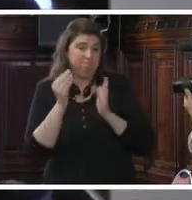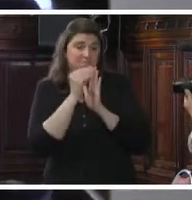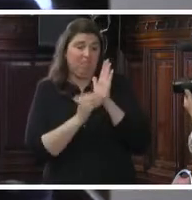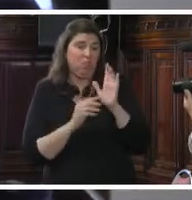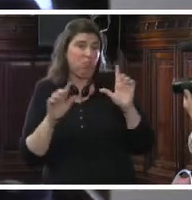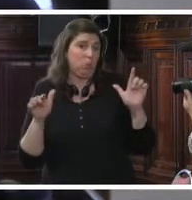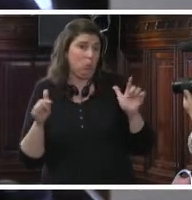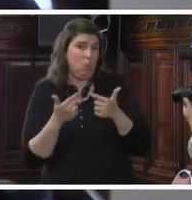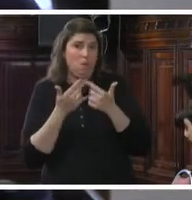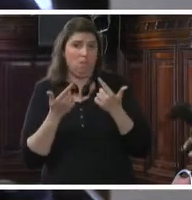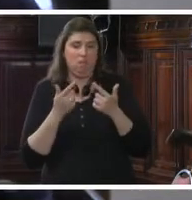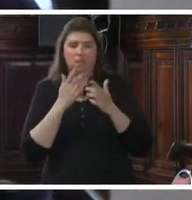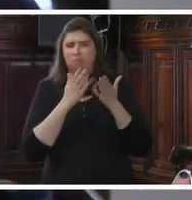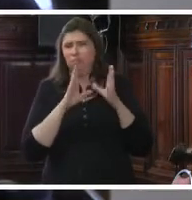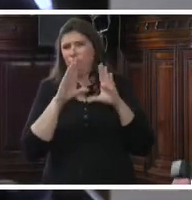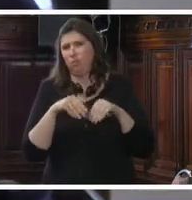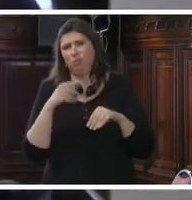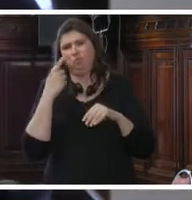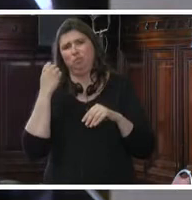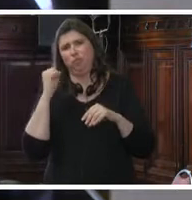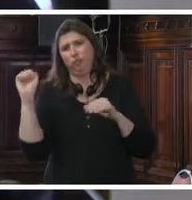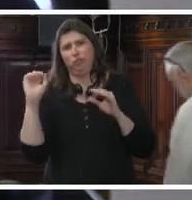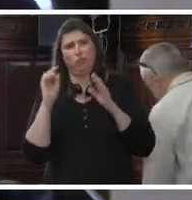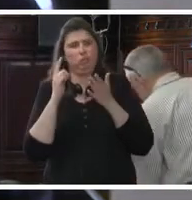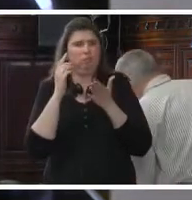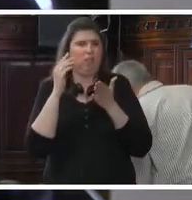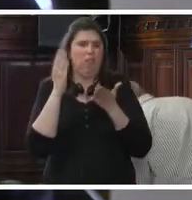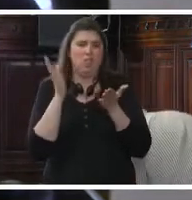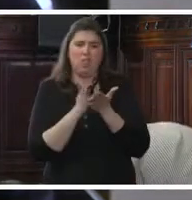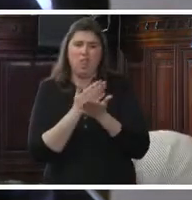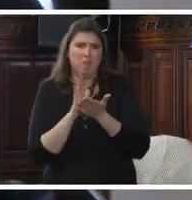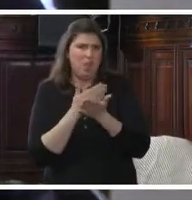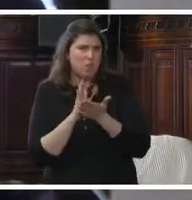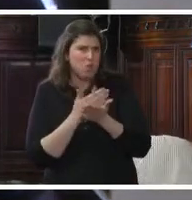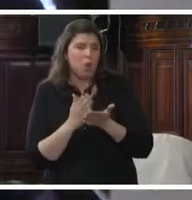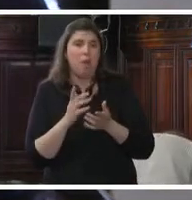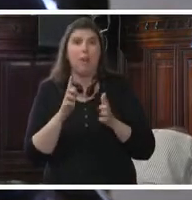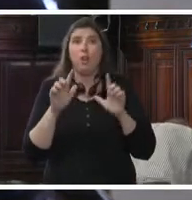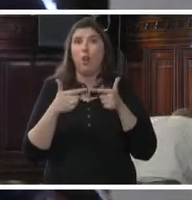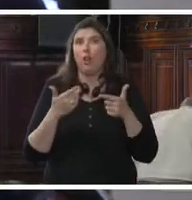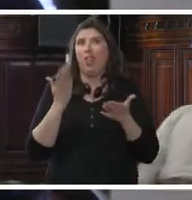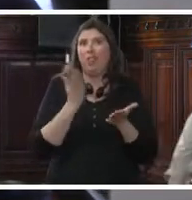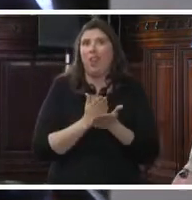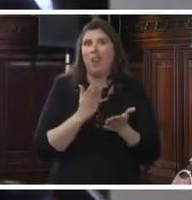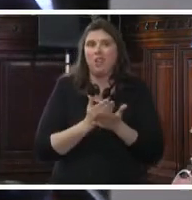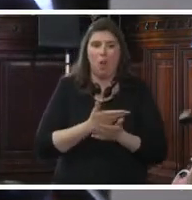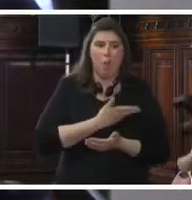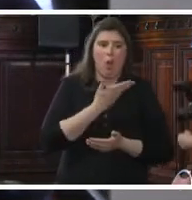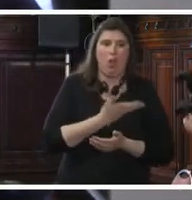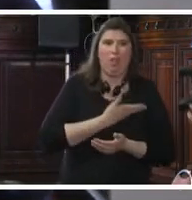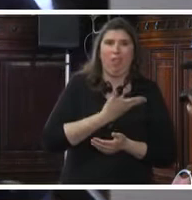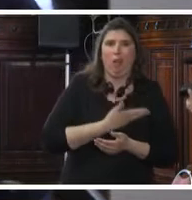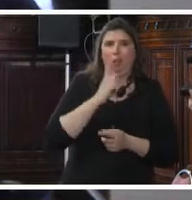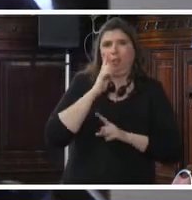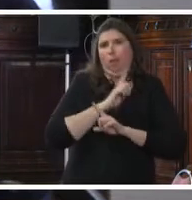toda clase de estigmatizaciones, toda clase de violaciones y ni siquiera tienen el derecho de ir a protestar, menos de ir a denunciar,